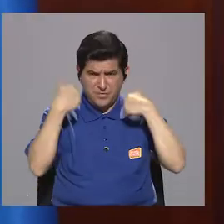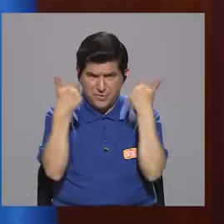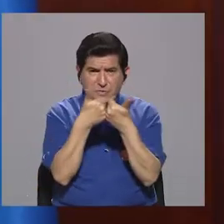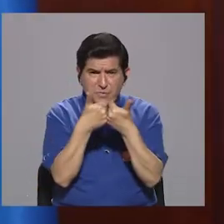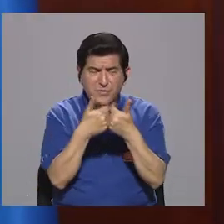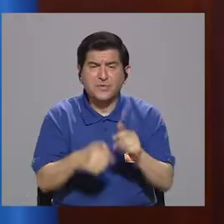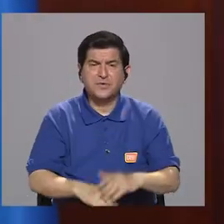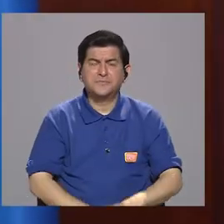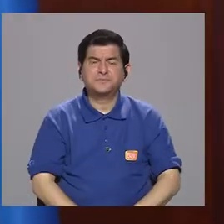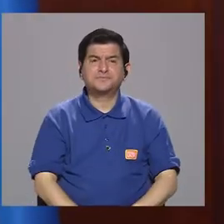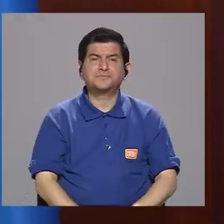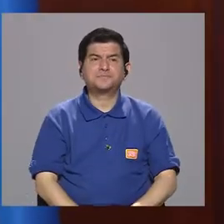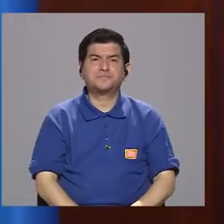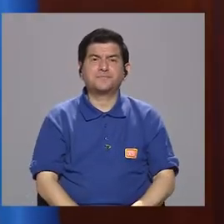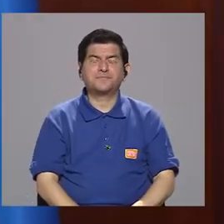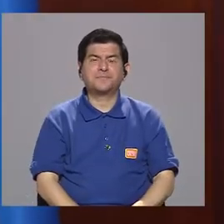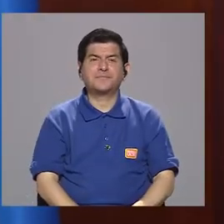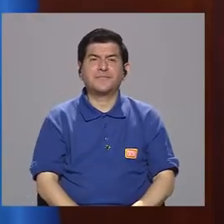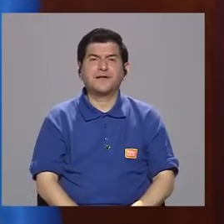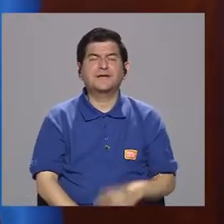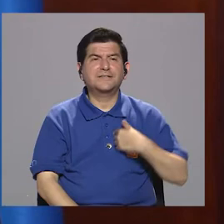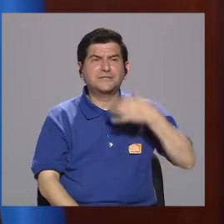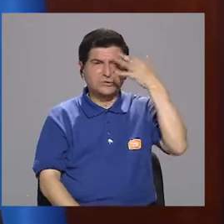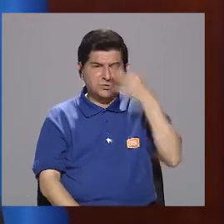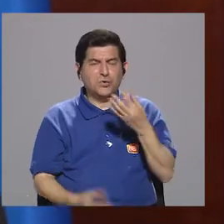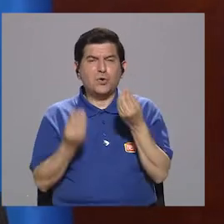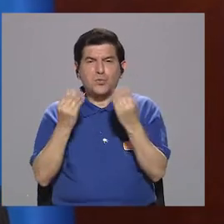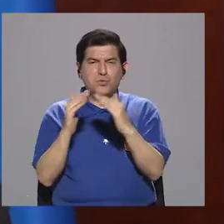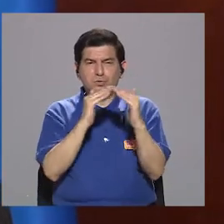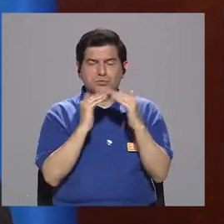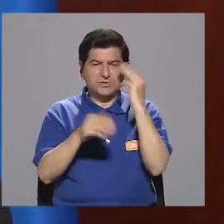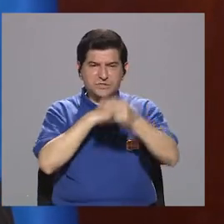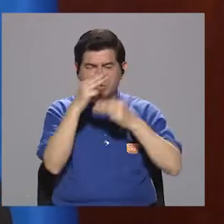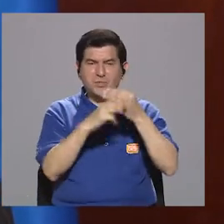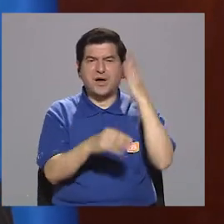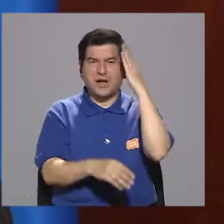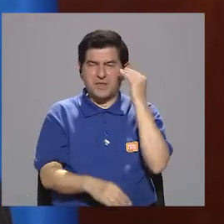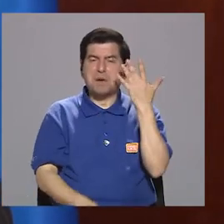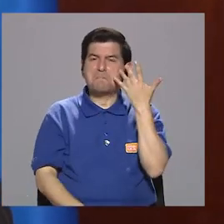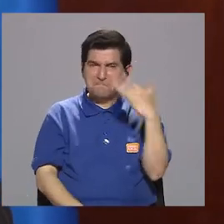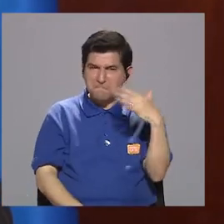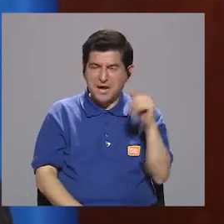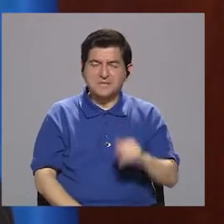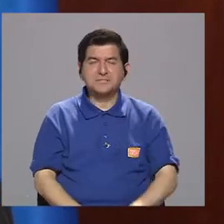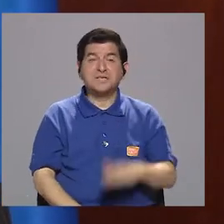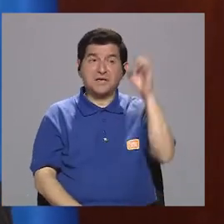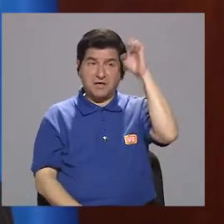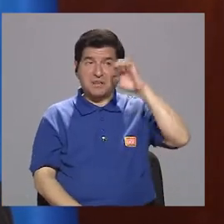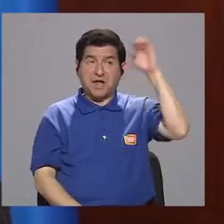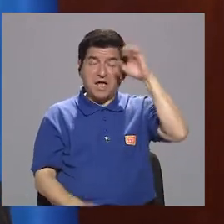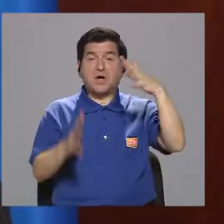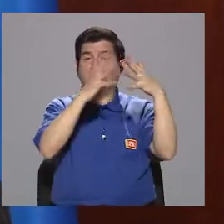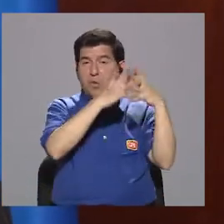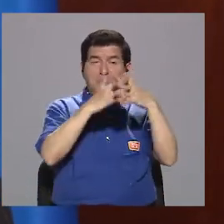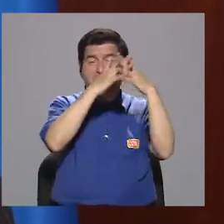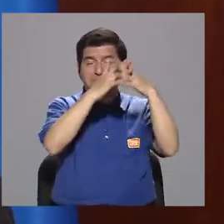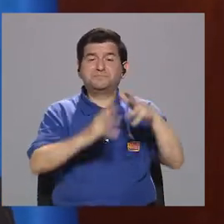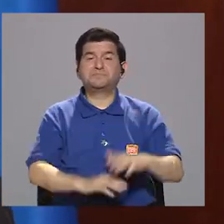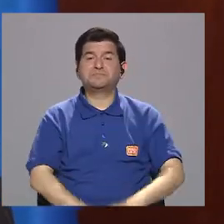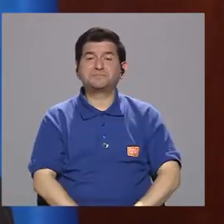parece que hay muchas ciudades del mundo con experiencias parecidas, en Europa y en Estados Unidos.